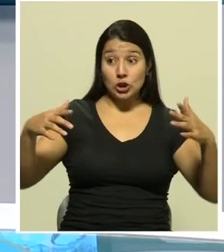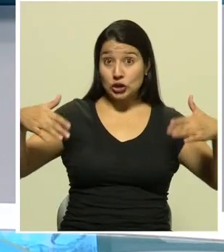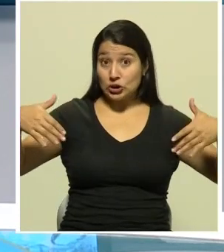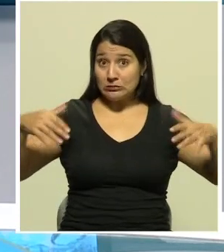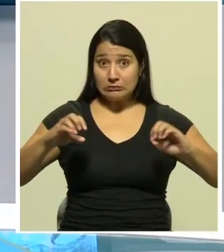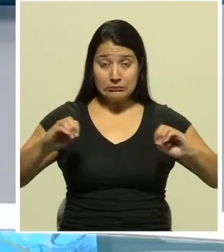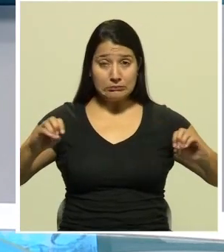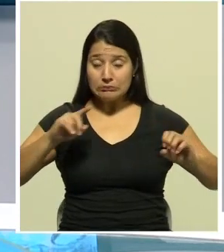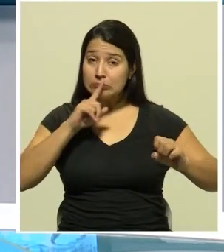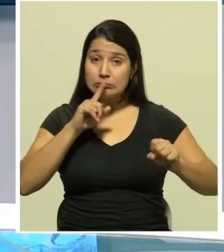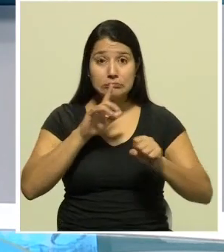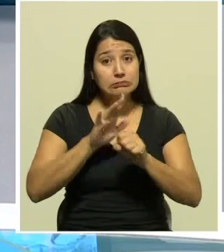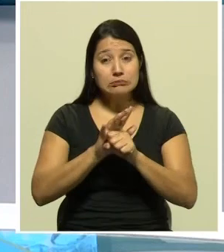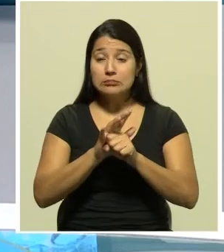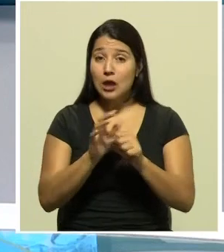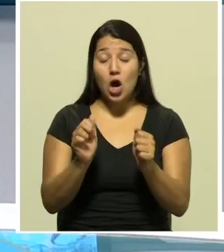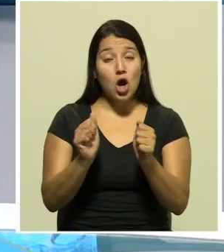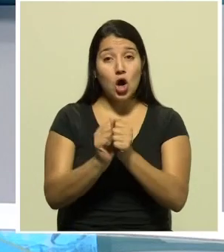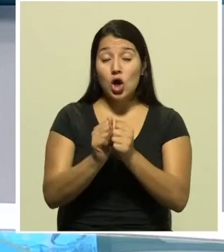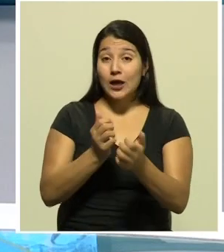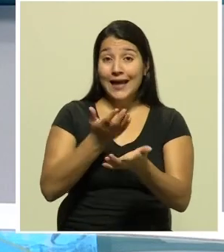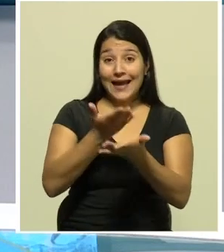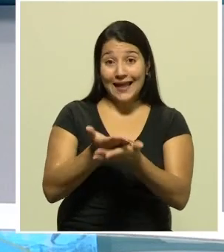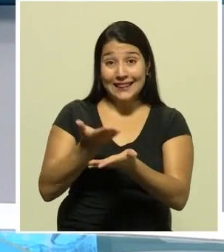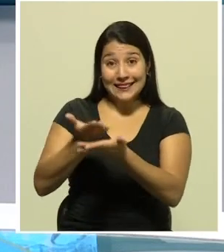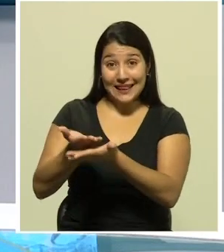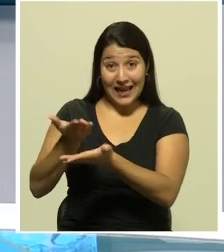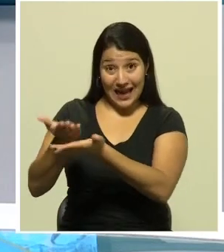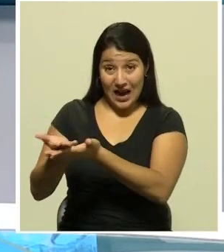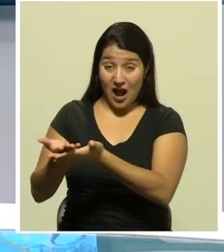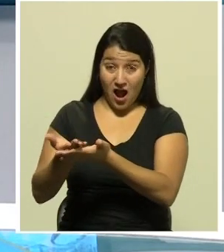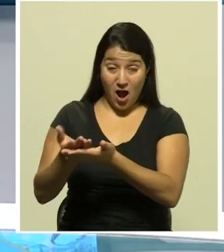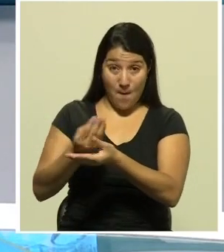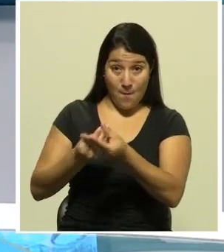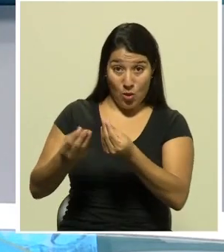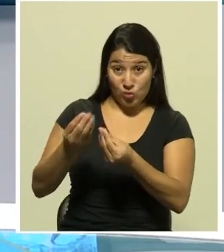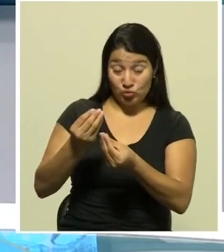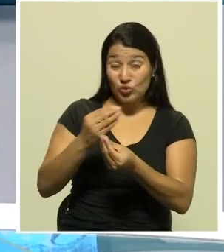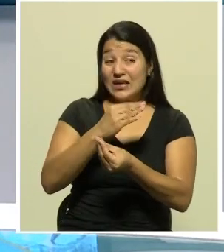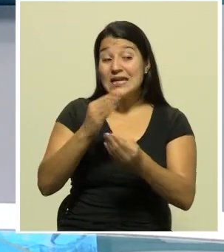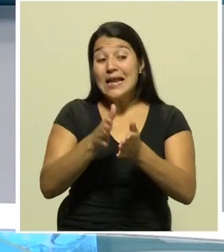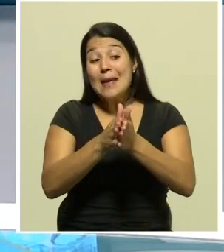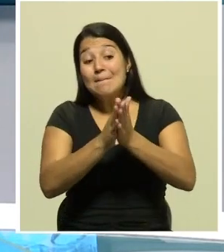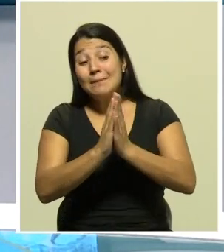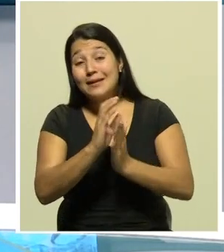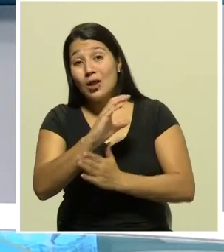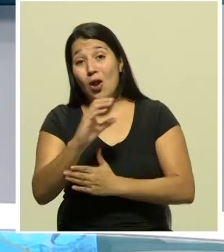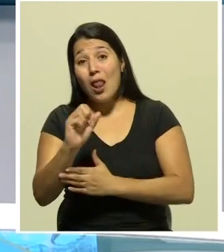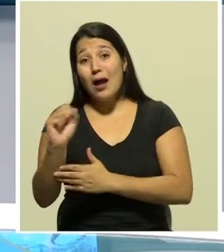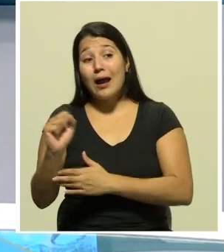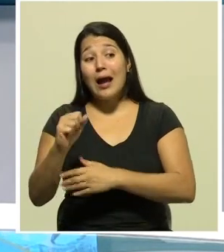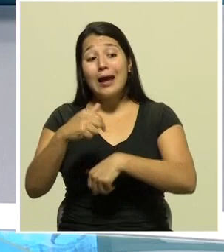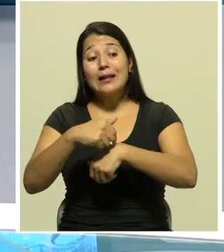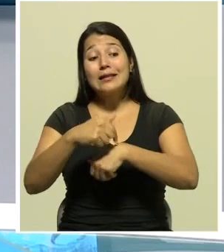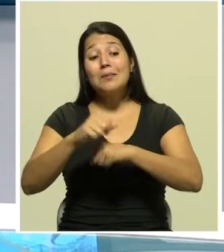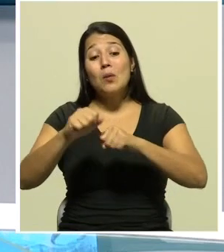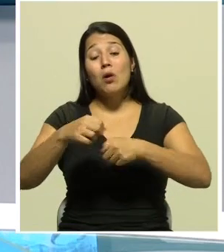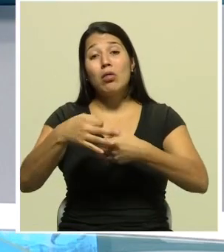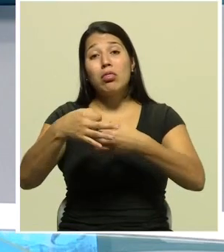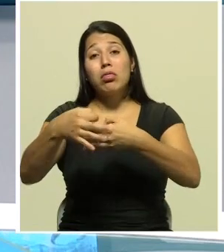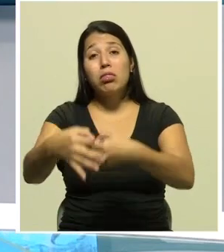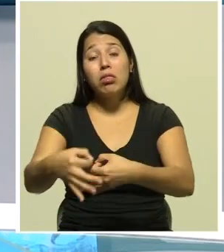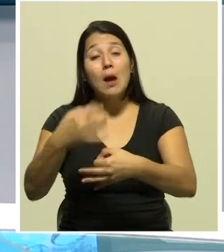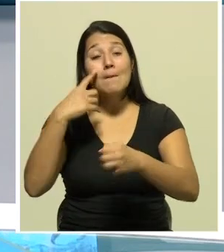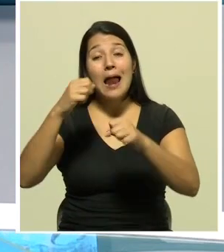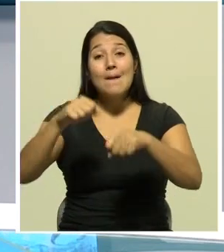cumplido con la mayoría de las entregas y más bien le solicitaron a la Caja una ampliación del plazo para poder